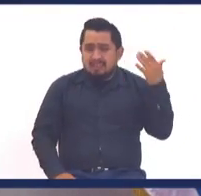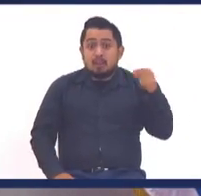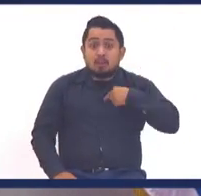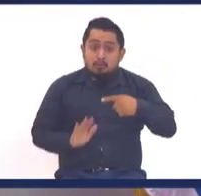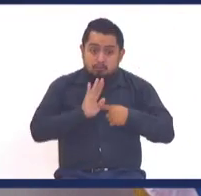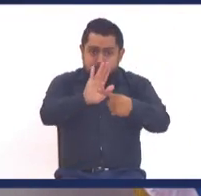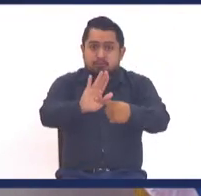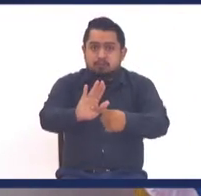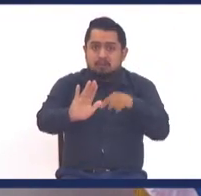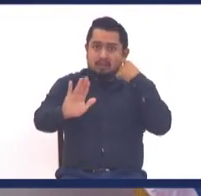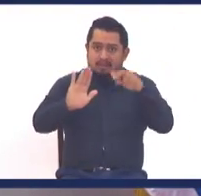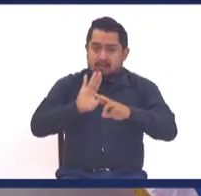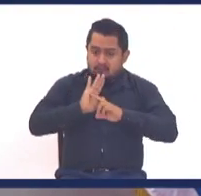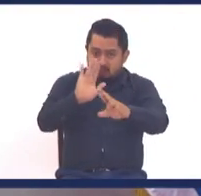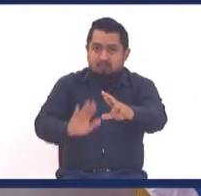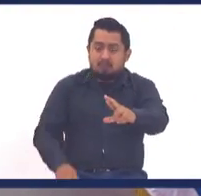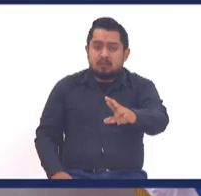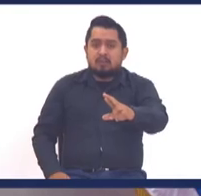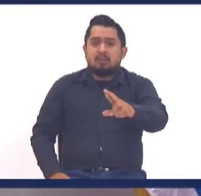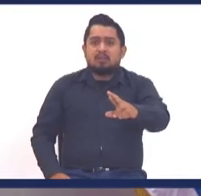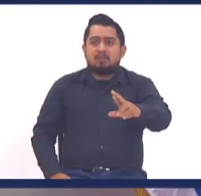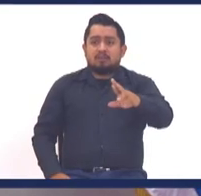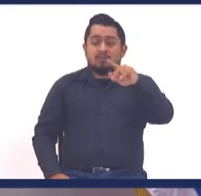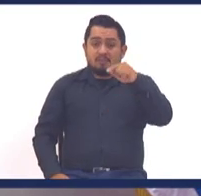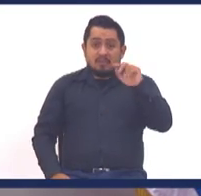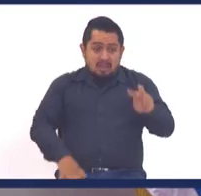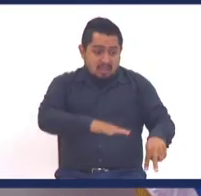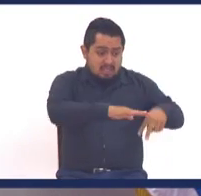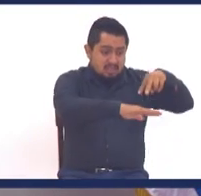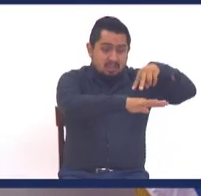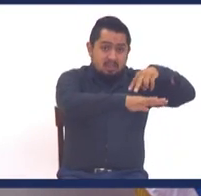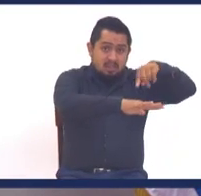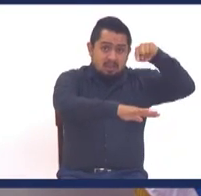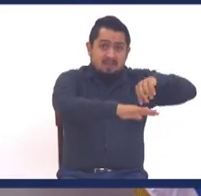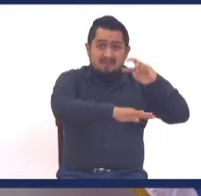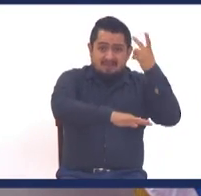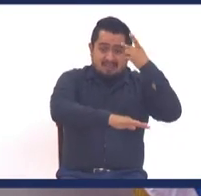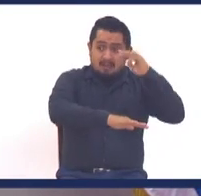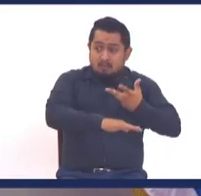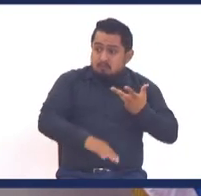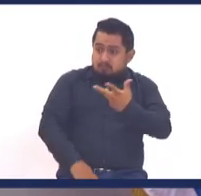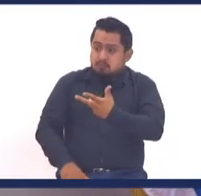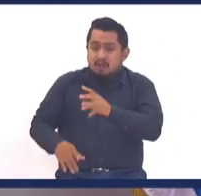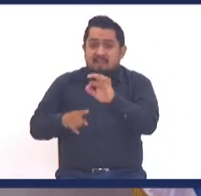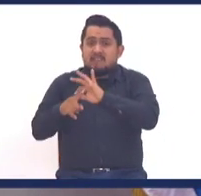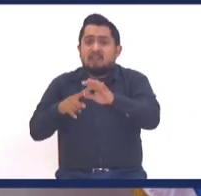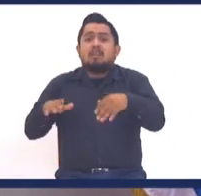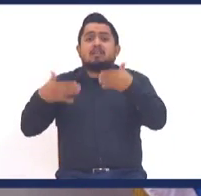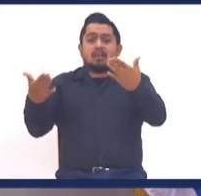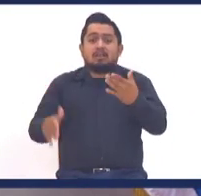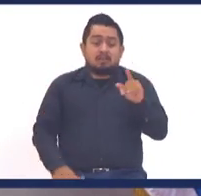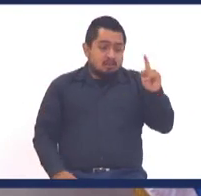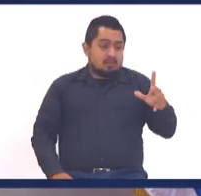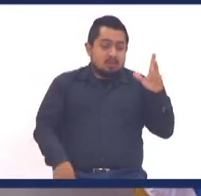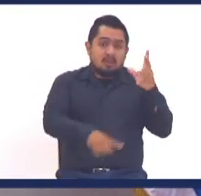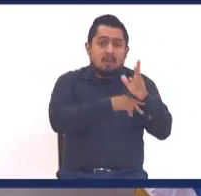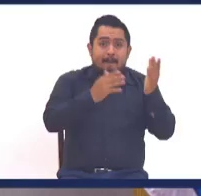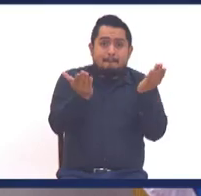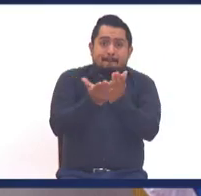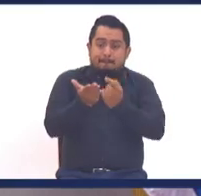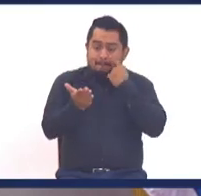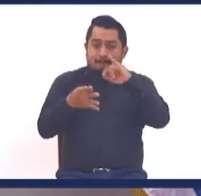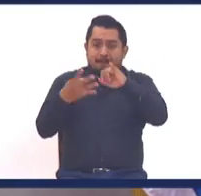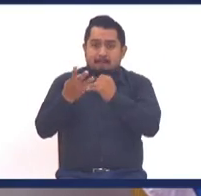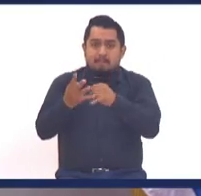Aquí te va, aquí te va la propuesta. La resurrección de Cristo nos sirve a todos y es porque Él mismo lo describe en el